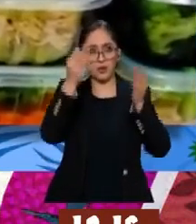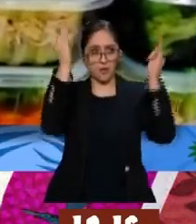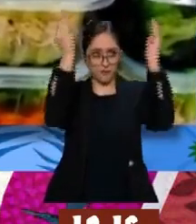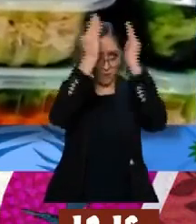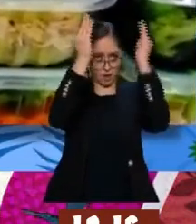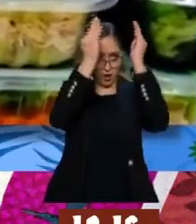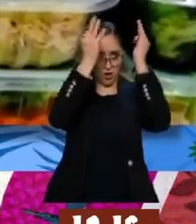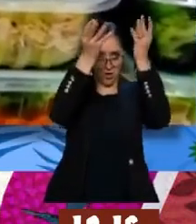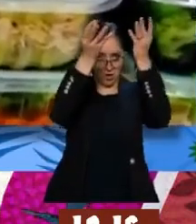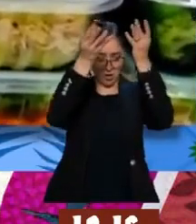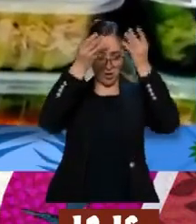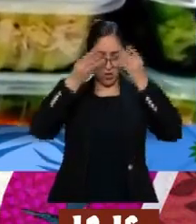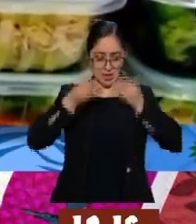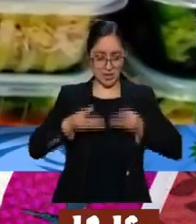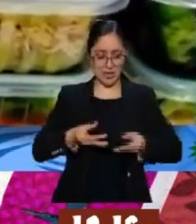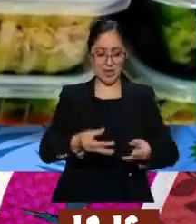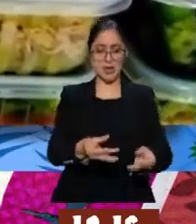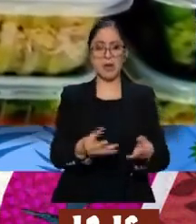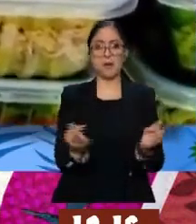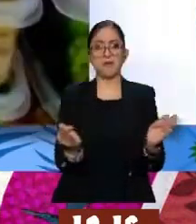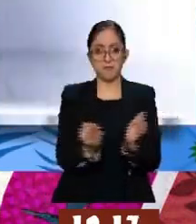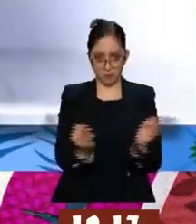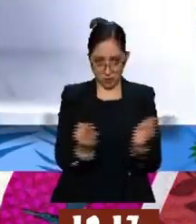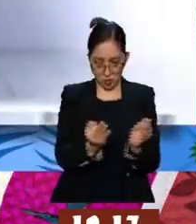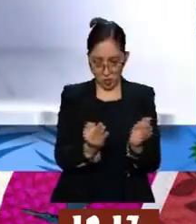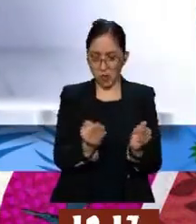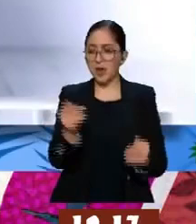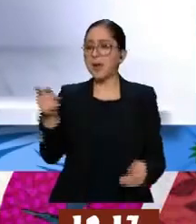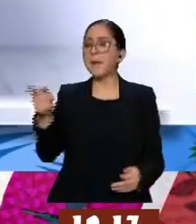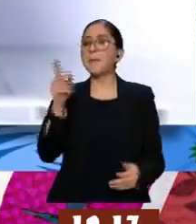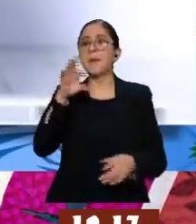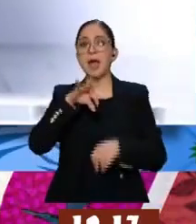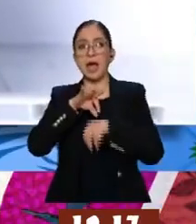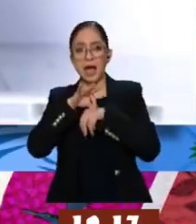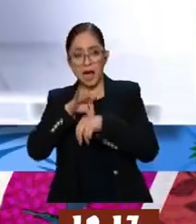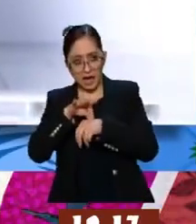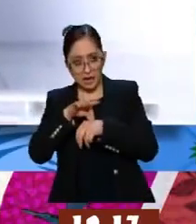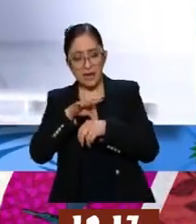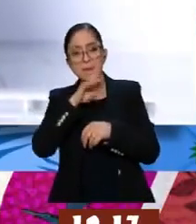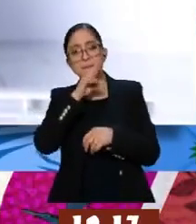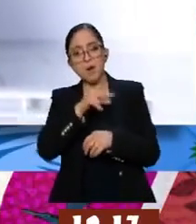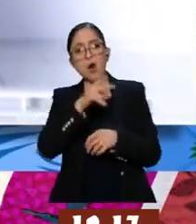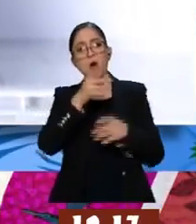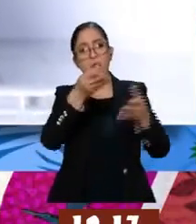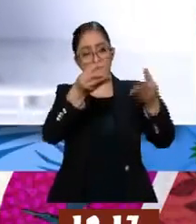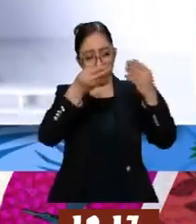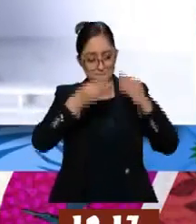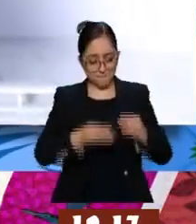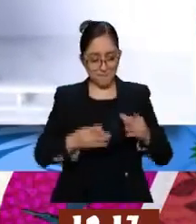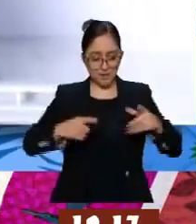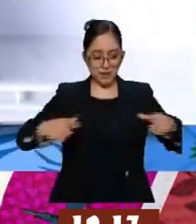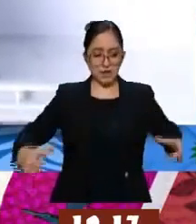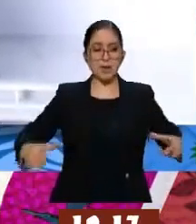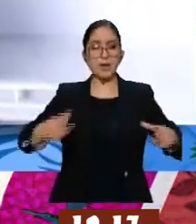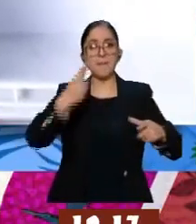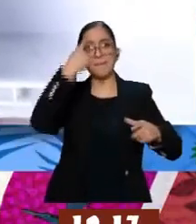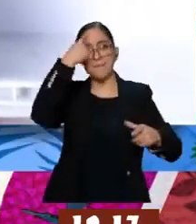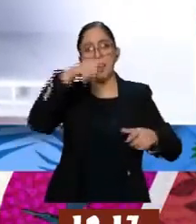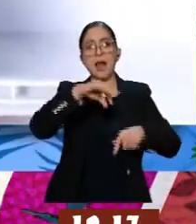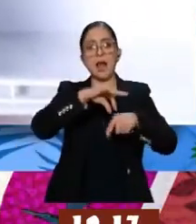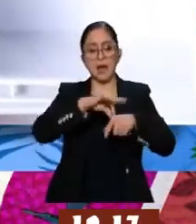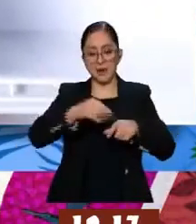¿sí? Cualquier tipo de producto congelado. Si son carnes, es mejor ponerlas en una charolita para que ande escurriendo ahí el agüita que le sale la carnita.